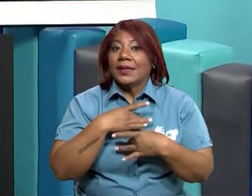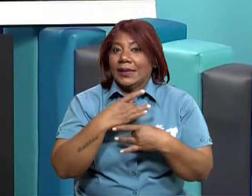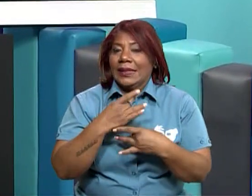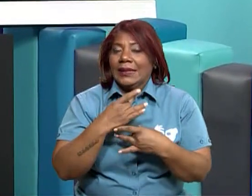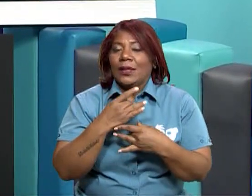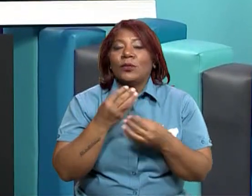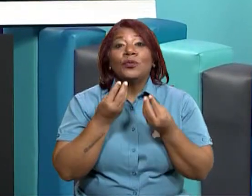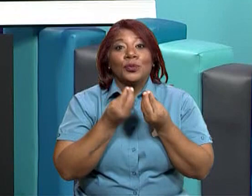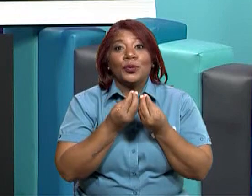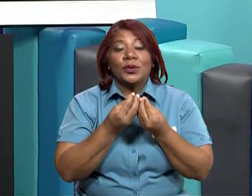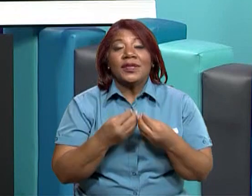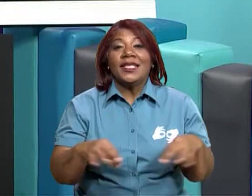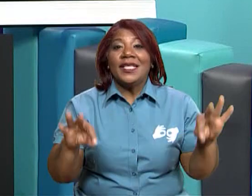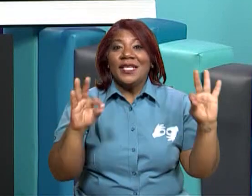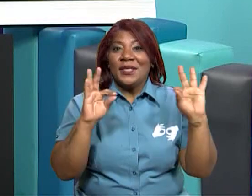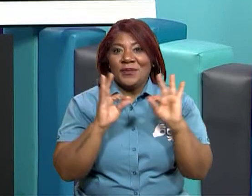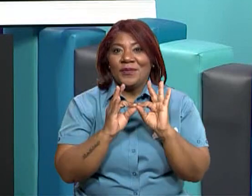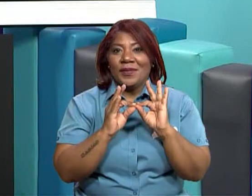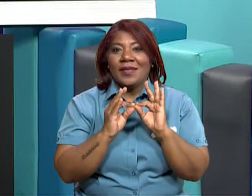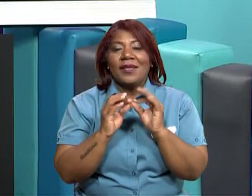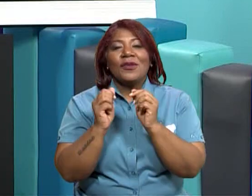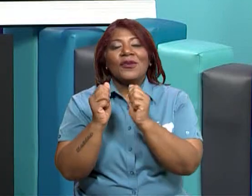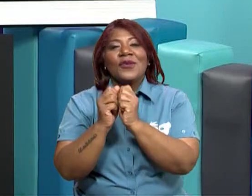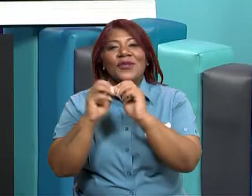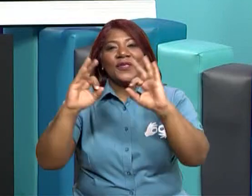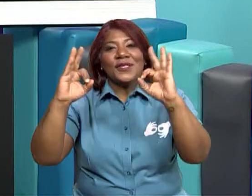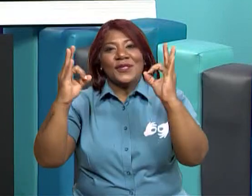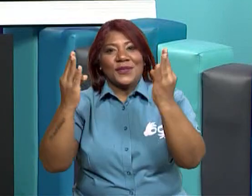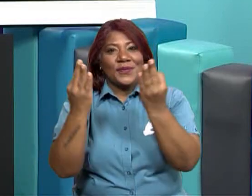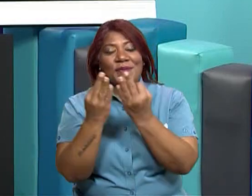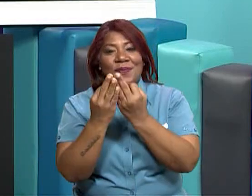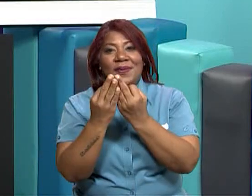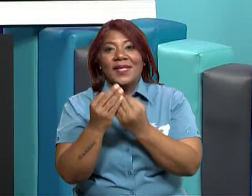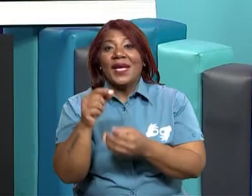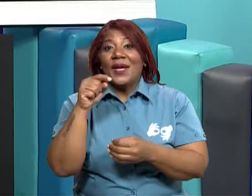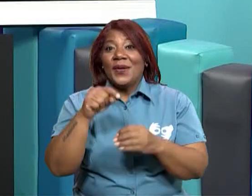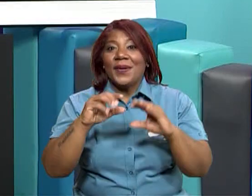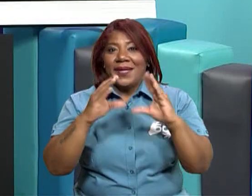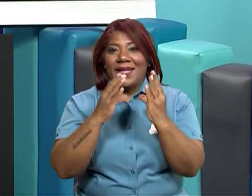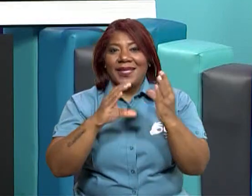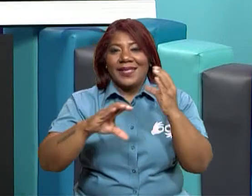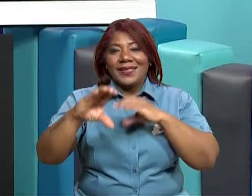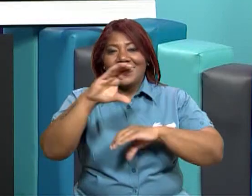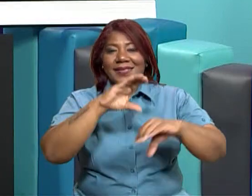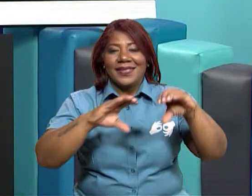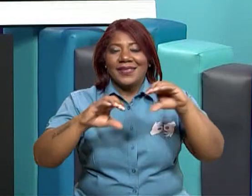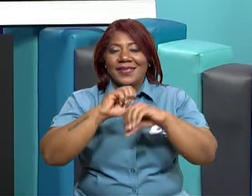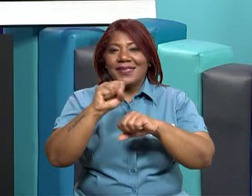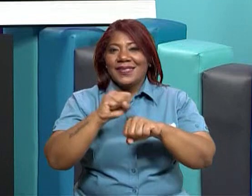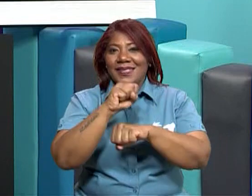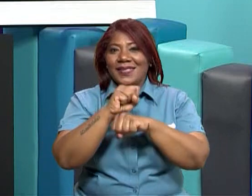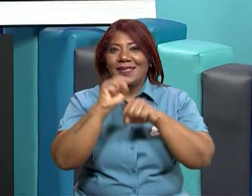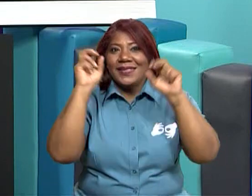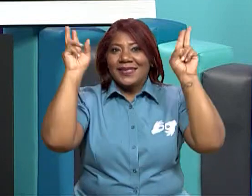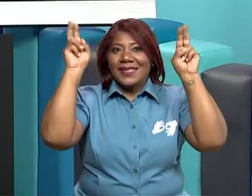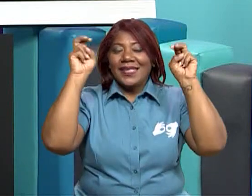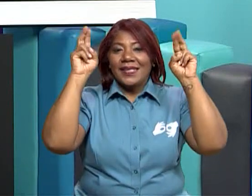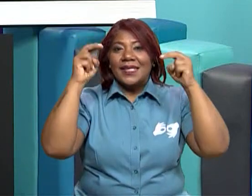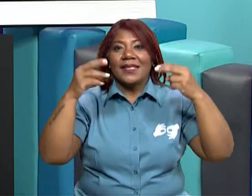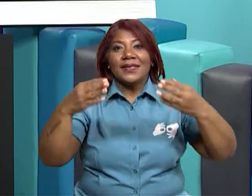lo importante, y que estén al lado de sus seres queridos. Hoy tenemos clases de ciencias sociales. ¿Y cuál es el tema de hoy?